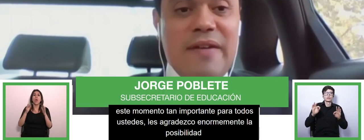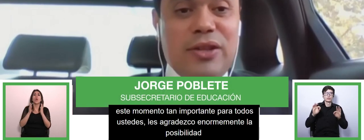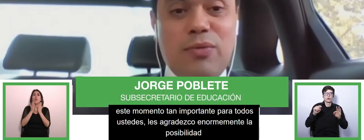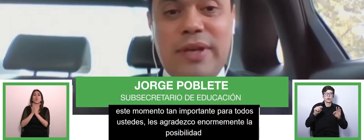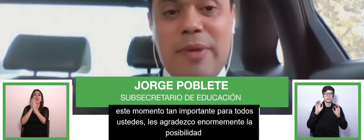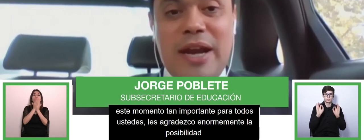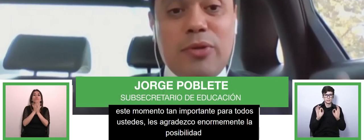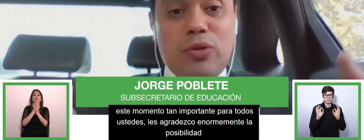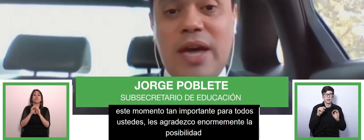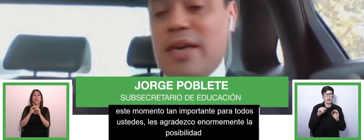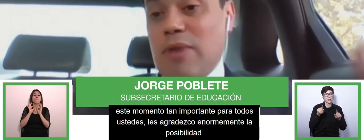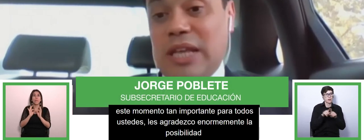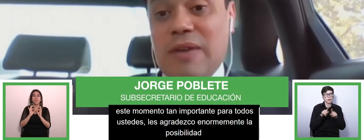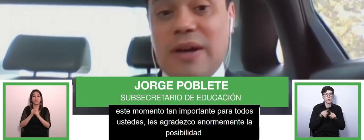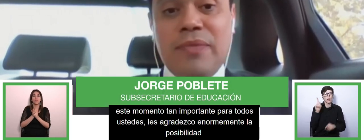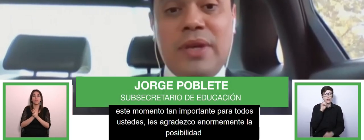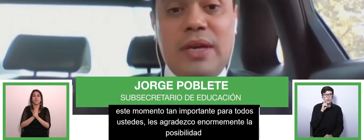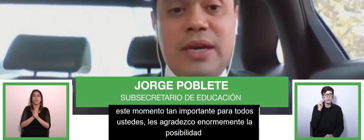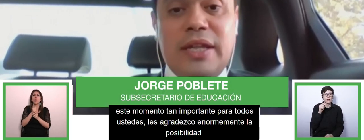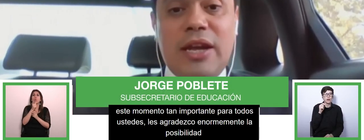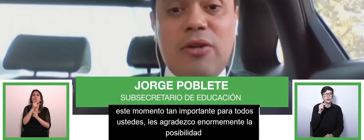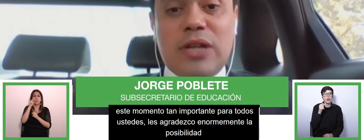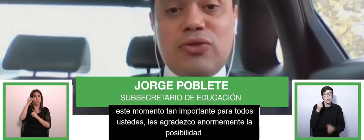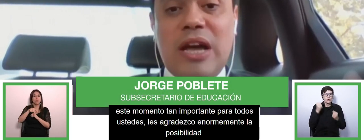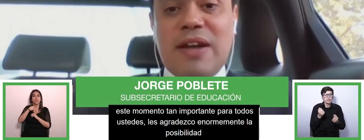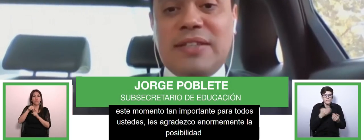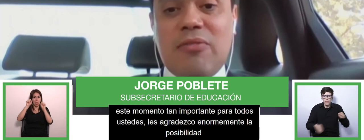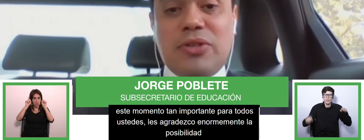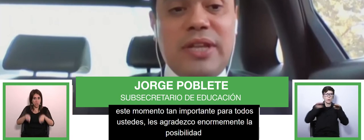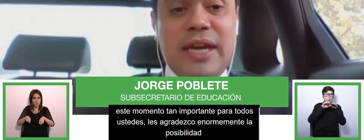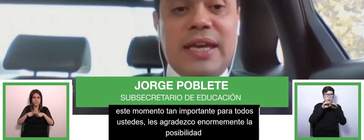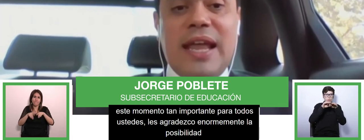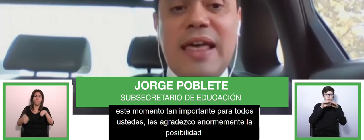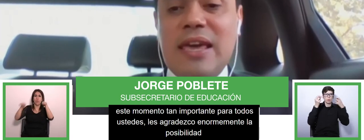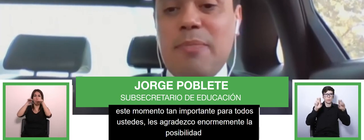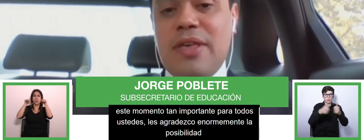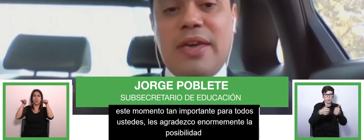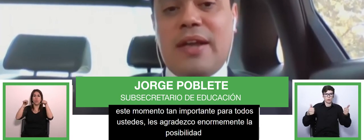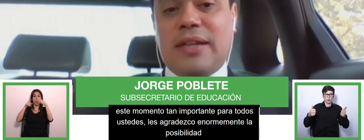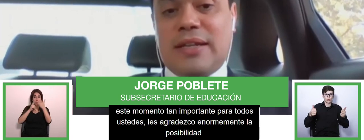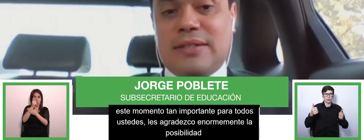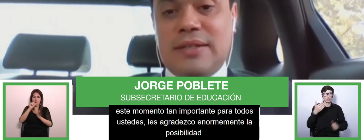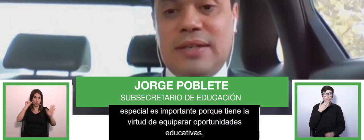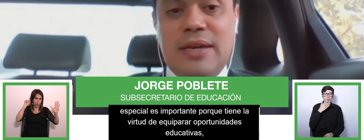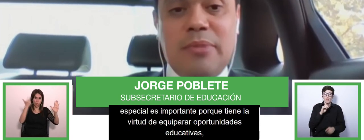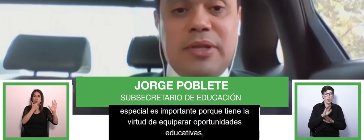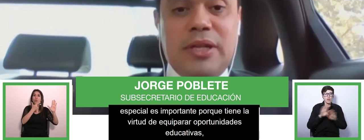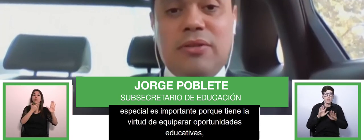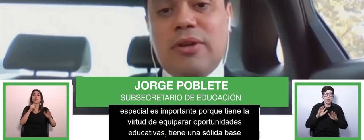la virtud de equiparar oportunidades educativas y tiene como una sólida base la convicción de que nadie puede quedar atrás